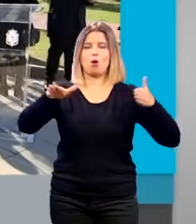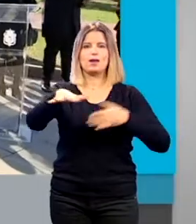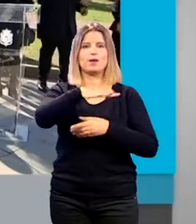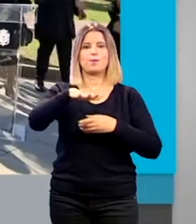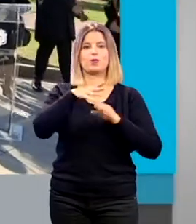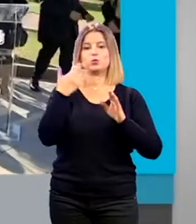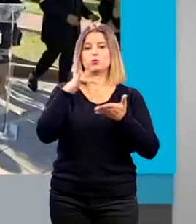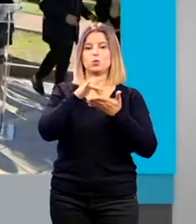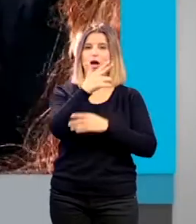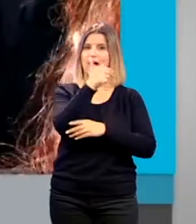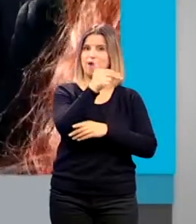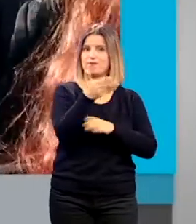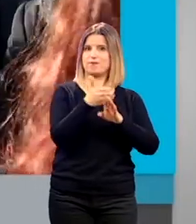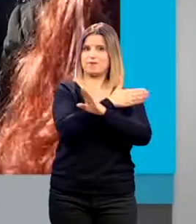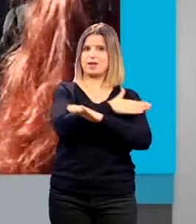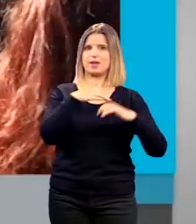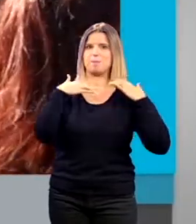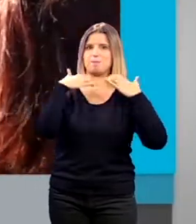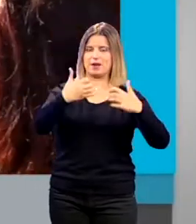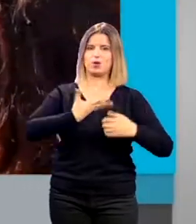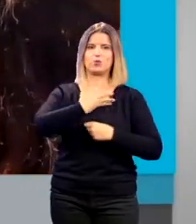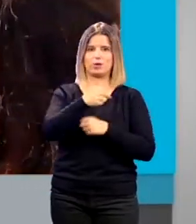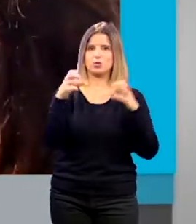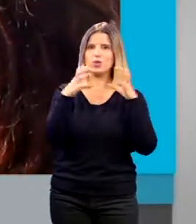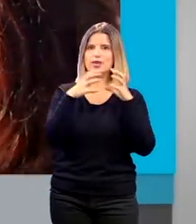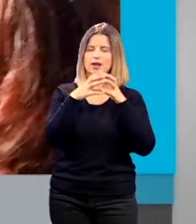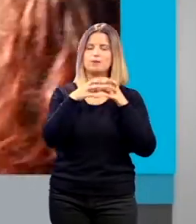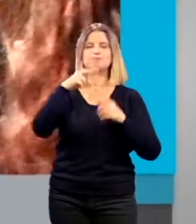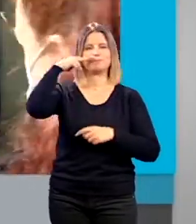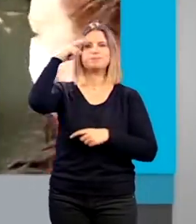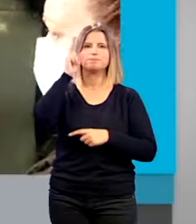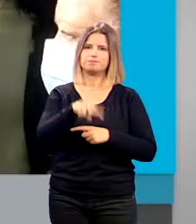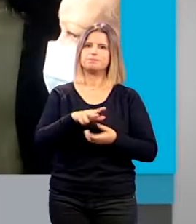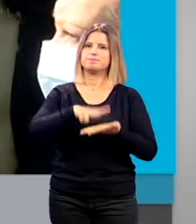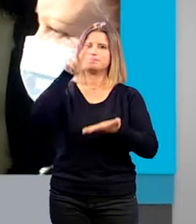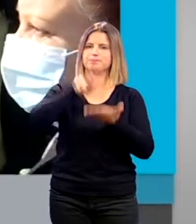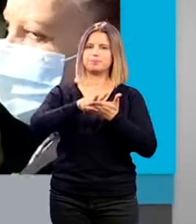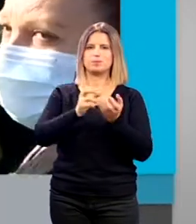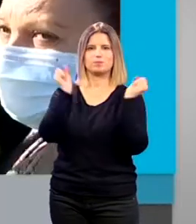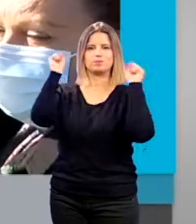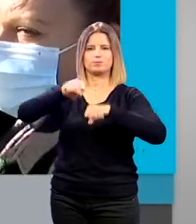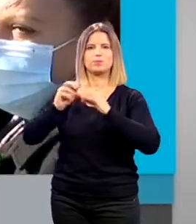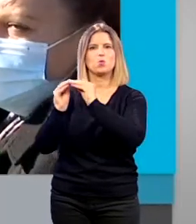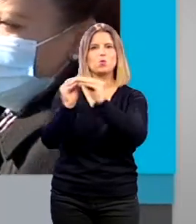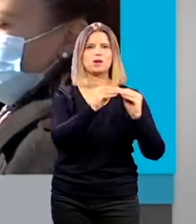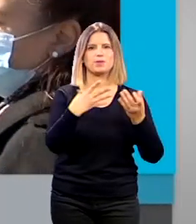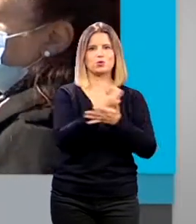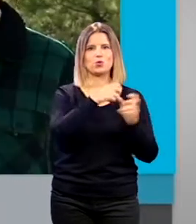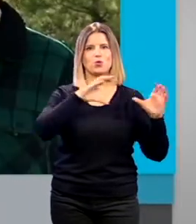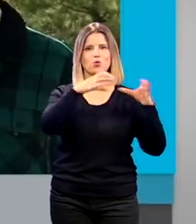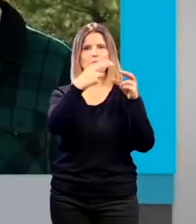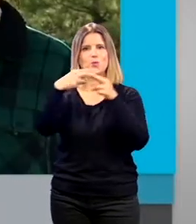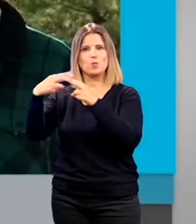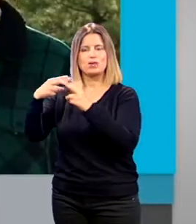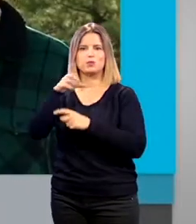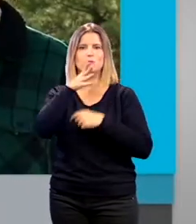vez que el pasado viernes en sesión ordinaria del Pleno del Ayuntamiento de Granada ratificase el acuerdo adoptado por unanimidad de todas las formaciones políticas